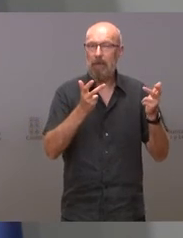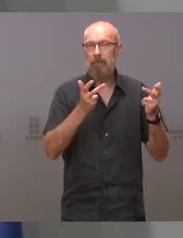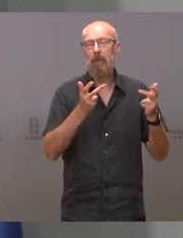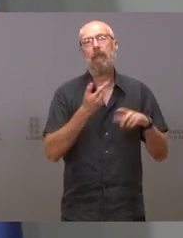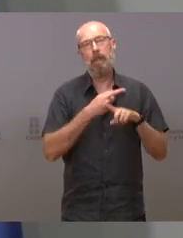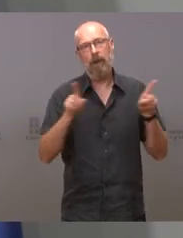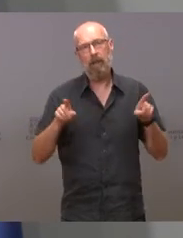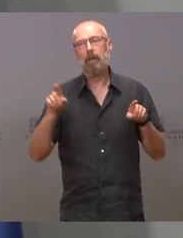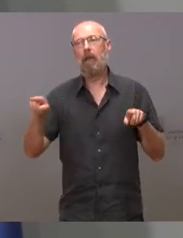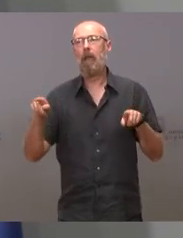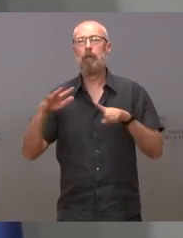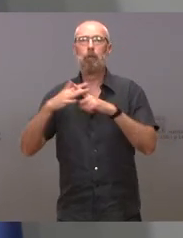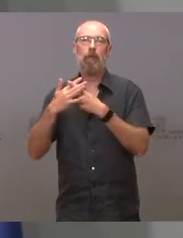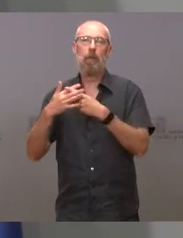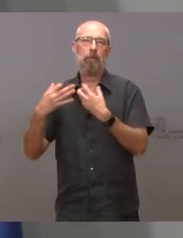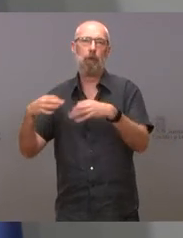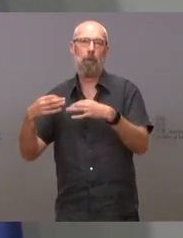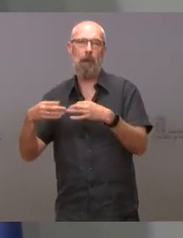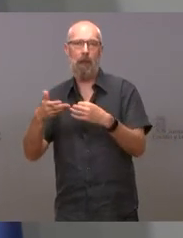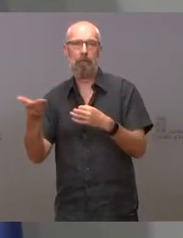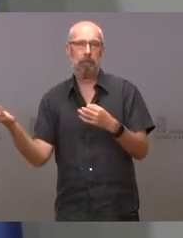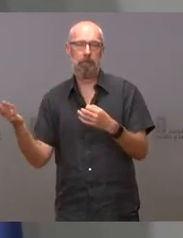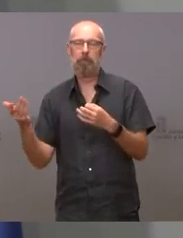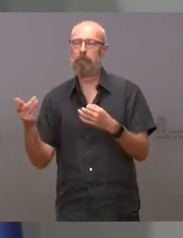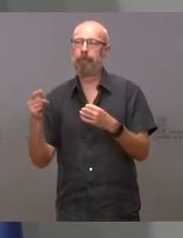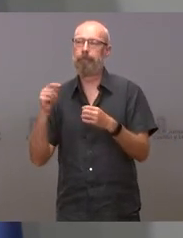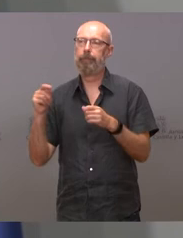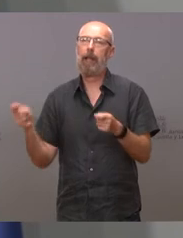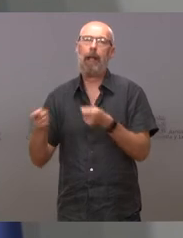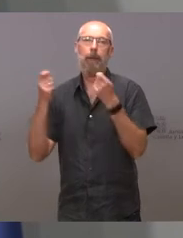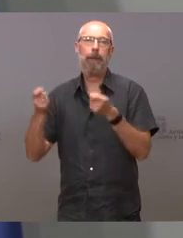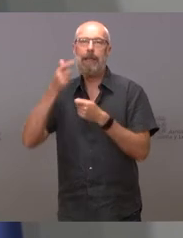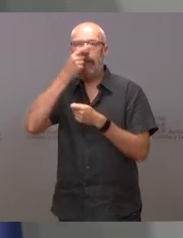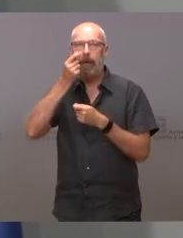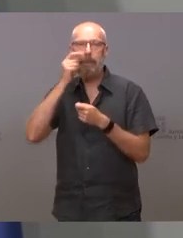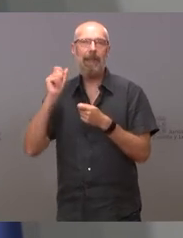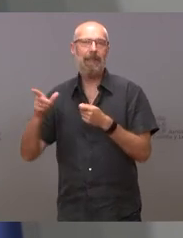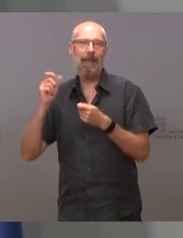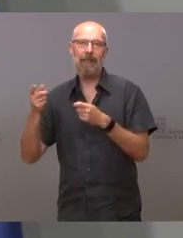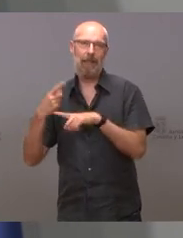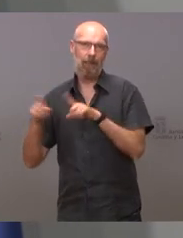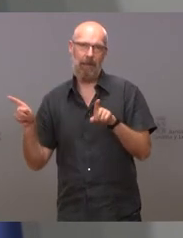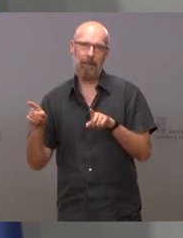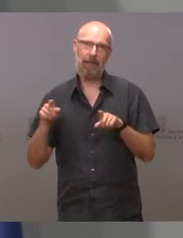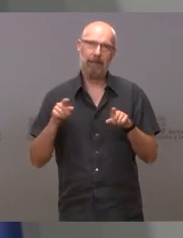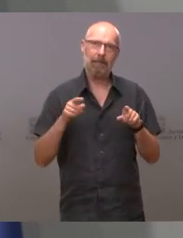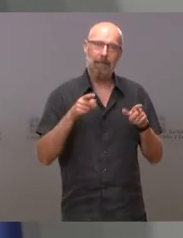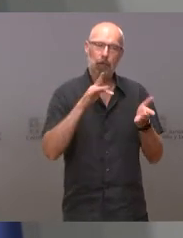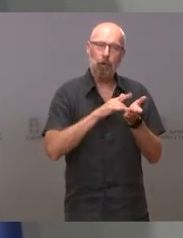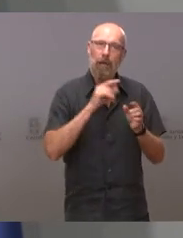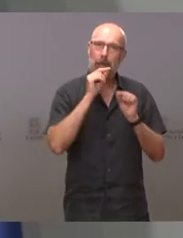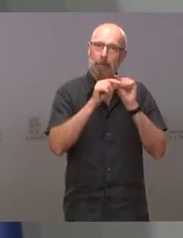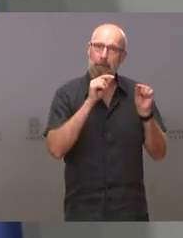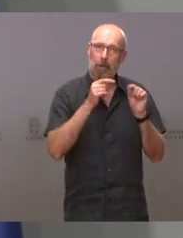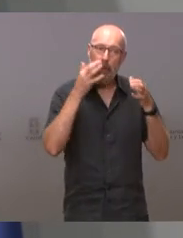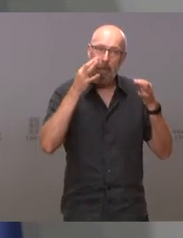¿verdad?, esto que hemos vivido, que las campañas de la gripe habituales. Yo creo que no se puede reaccionar de la misma manera. Yo creo que hay algunas